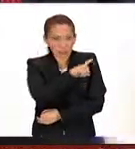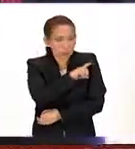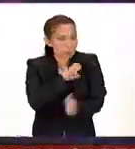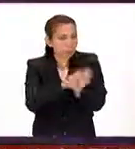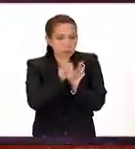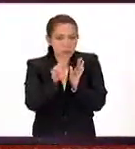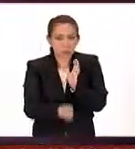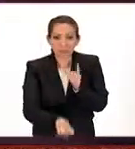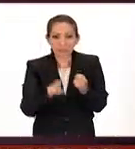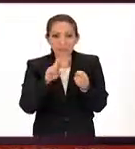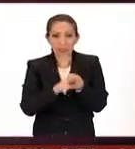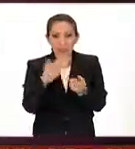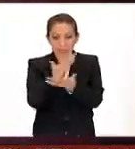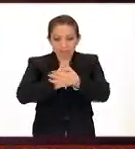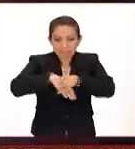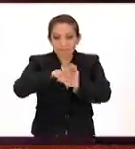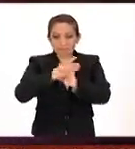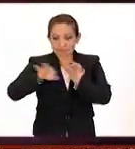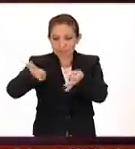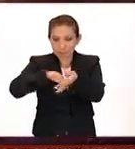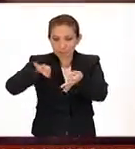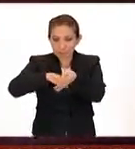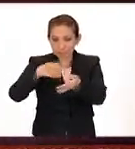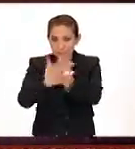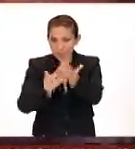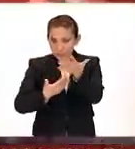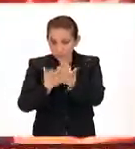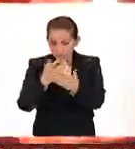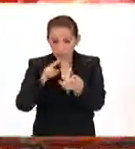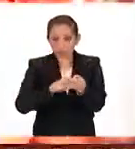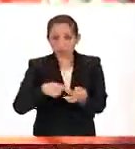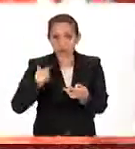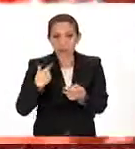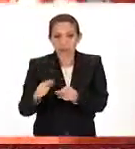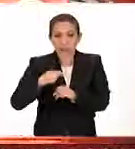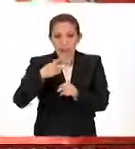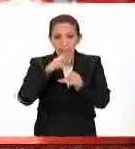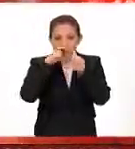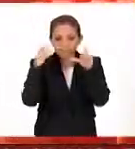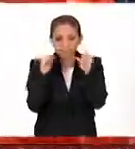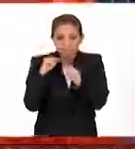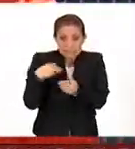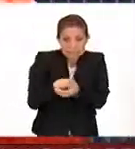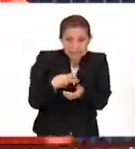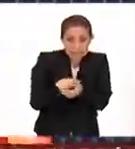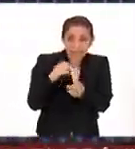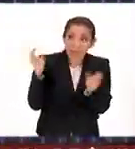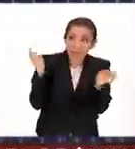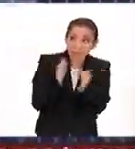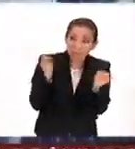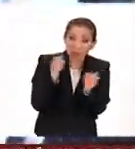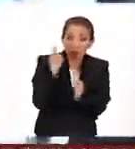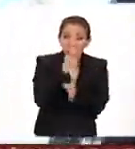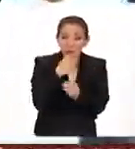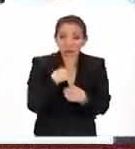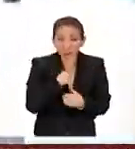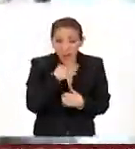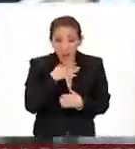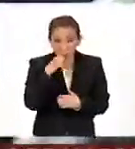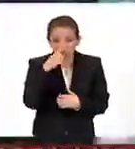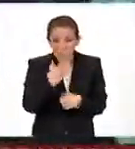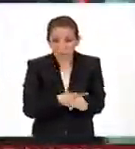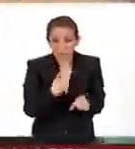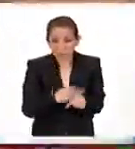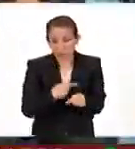como es el lavado frecuente de manos y el resguardarse en caso de una enfermedad respiratoria